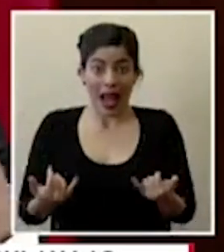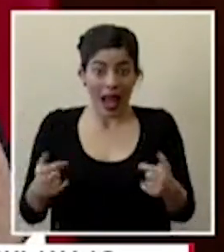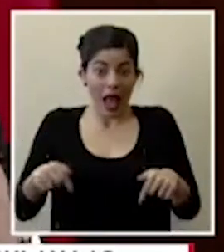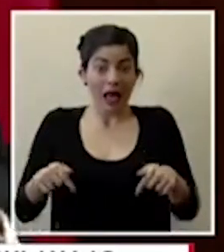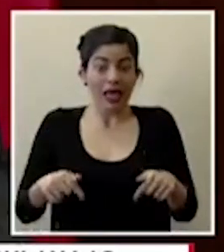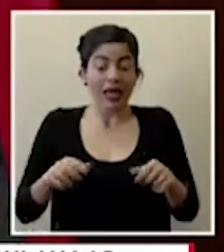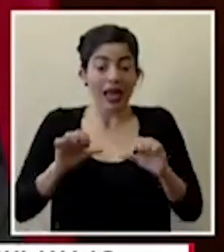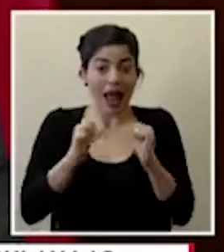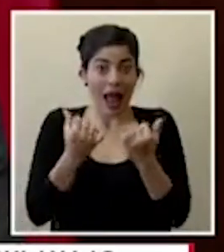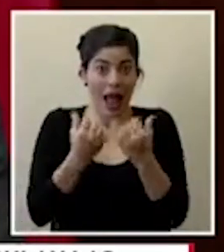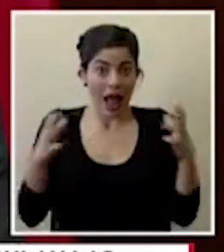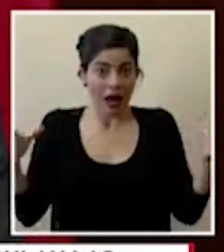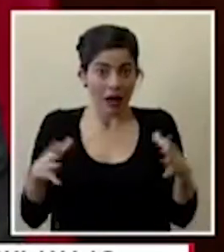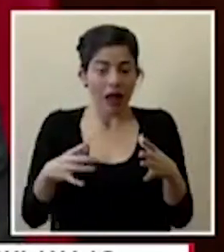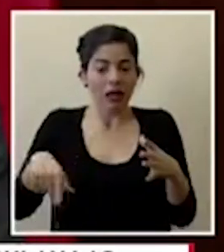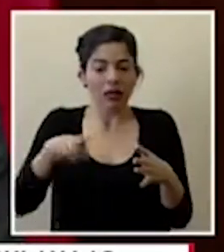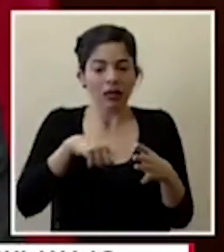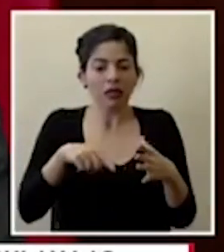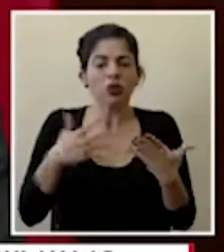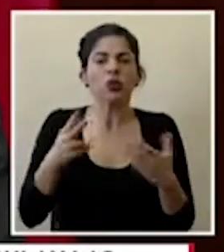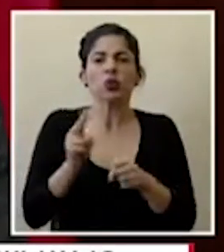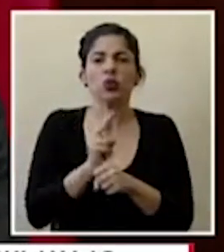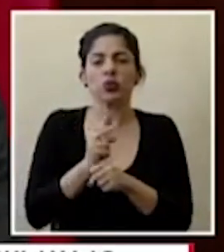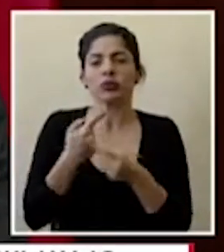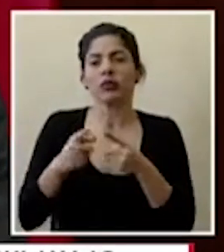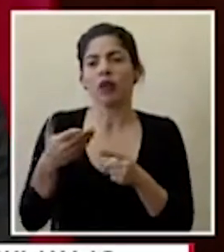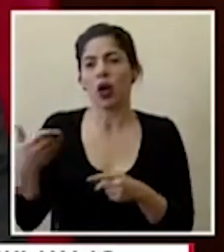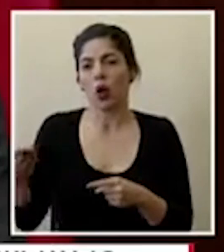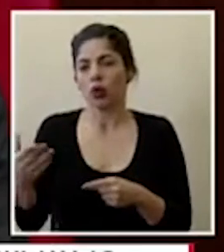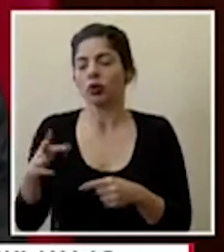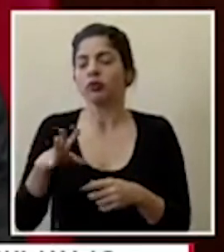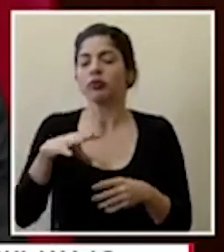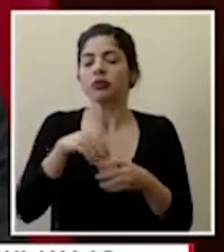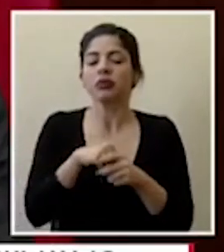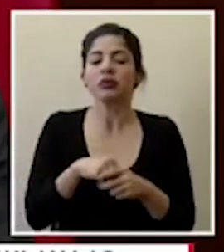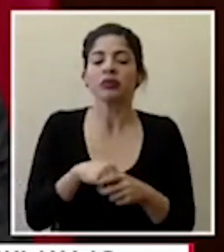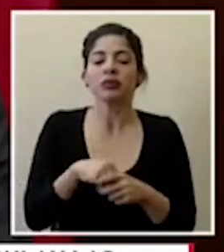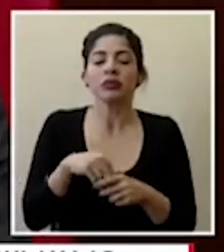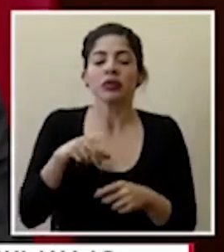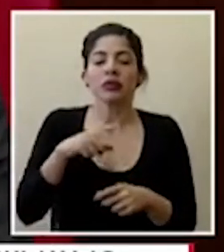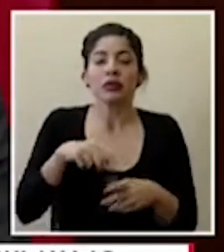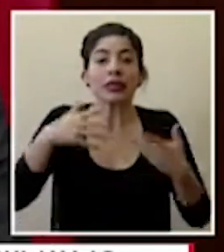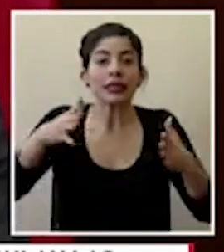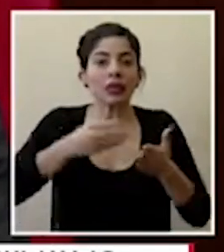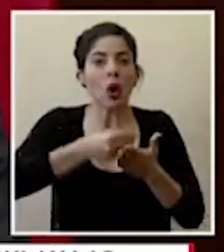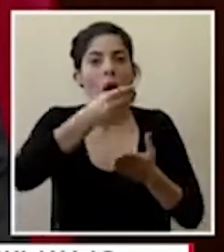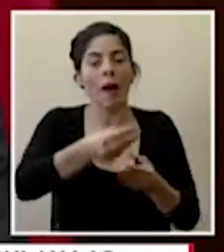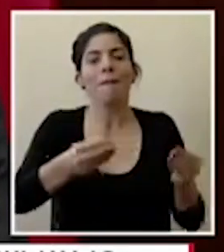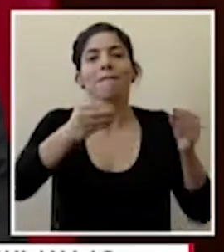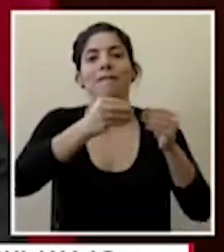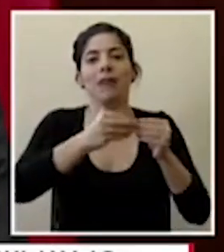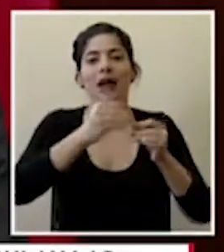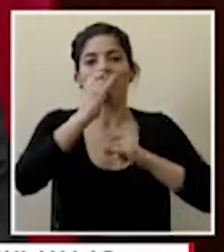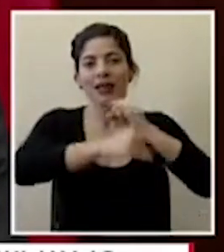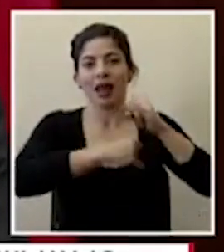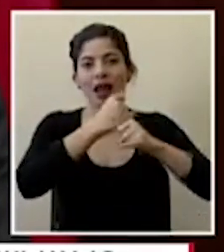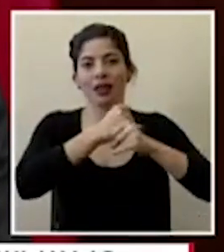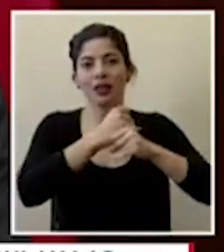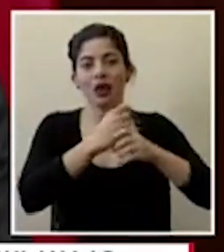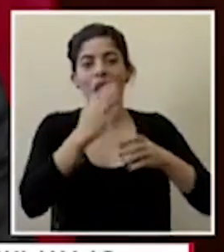el sector ha recurrido a varios elementos dentro de ellos se ha comprado mayor capacidad internacional